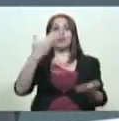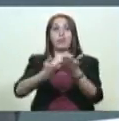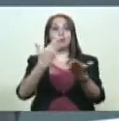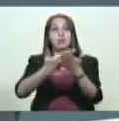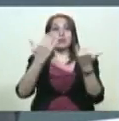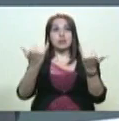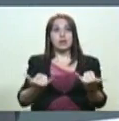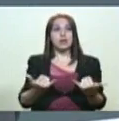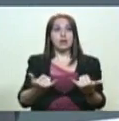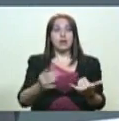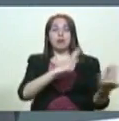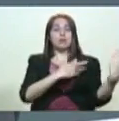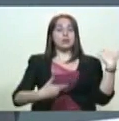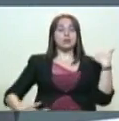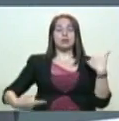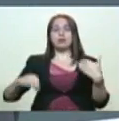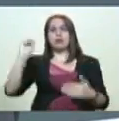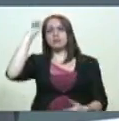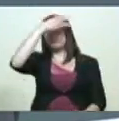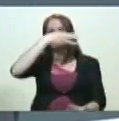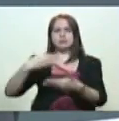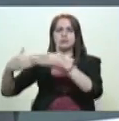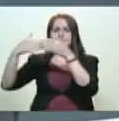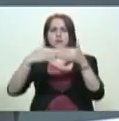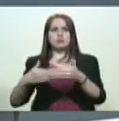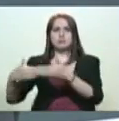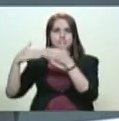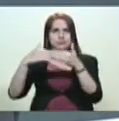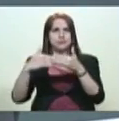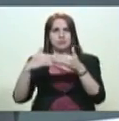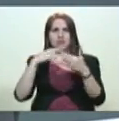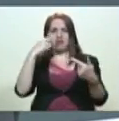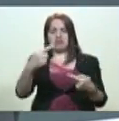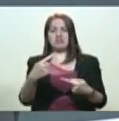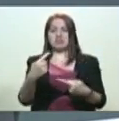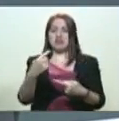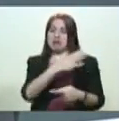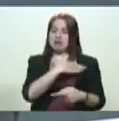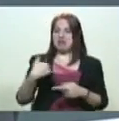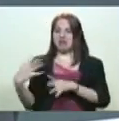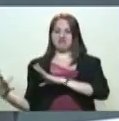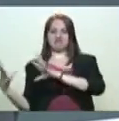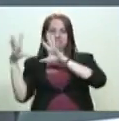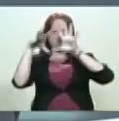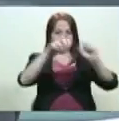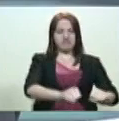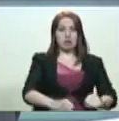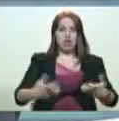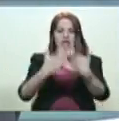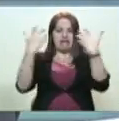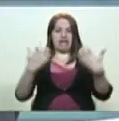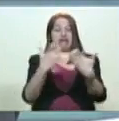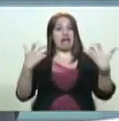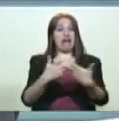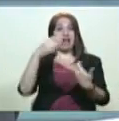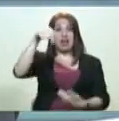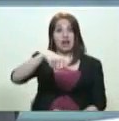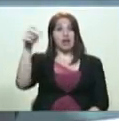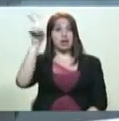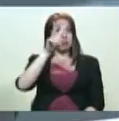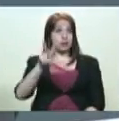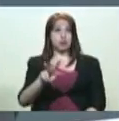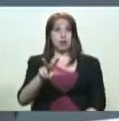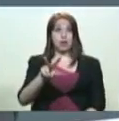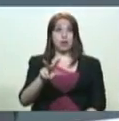del presidente de los Estados Unidos de América señalando que no descarta una intervención militar en este